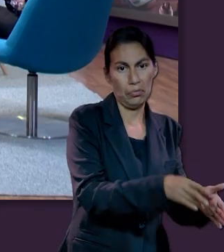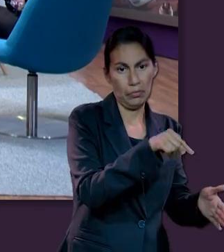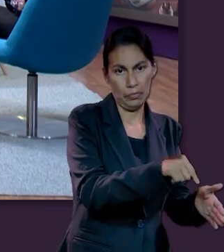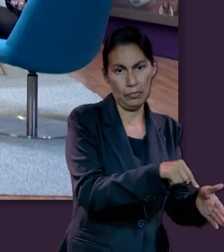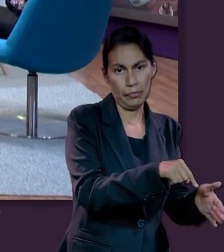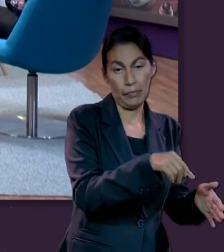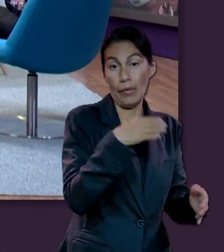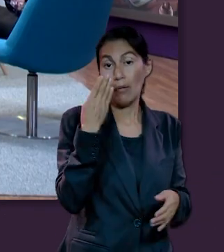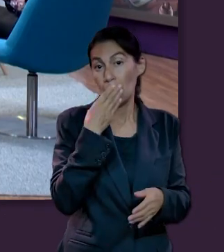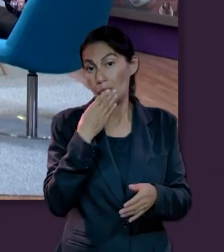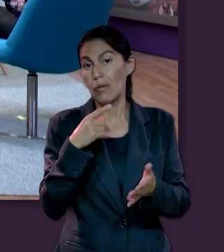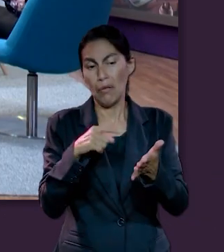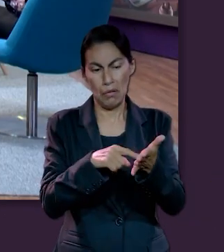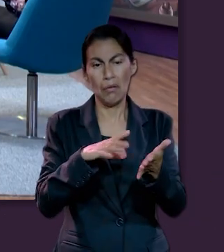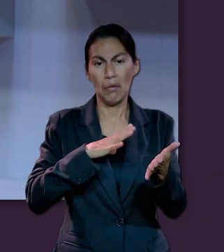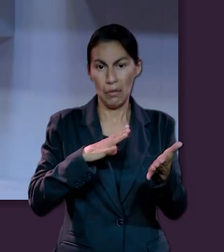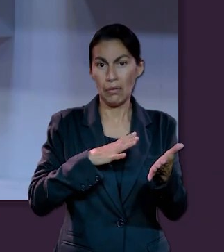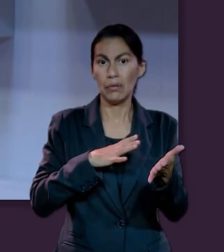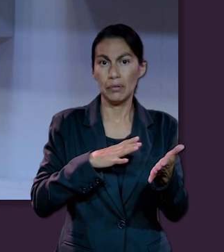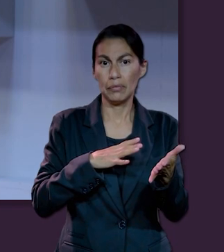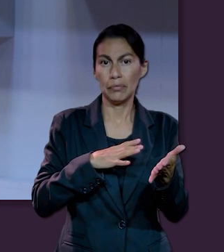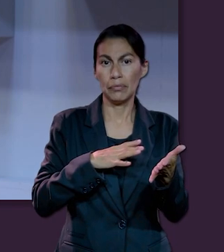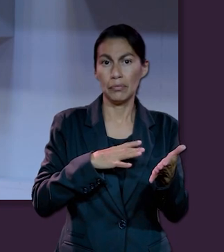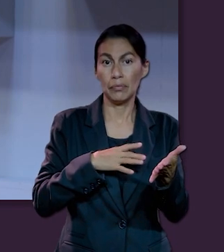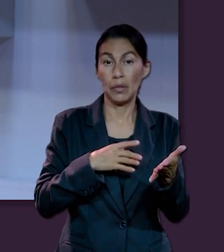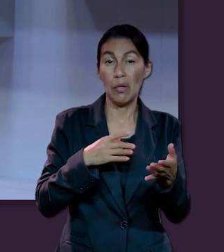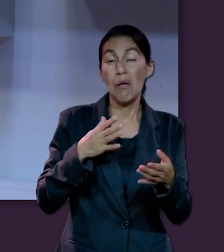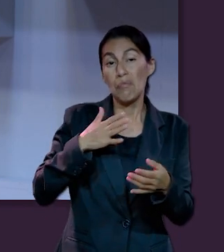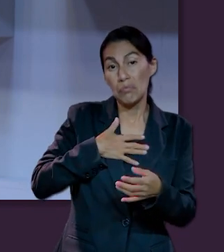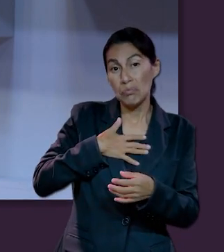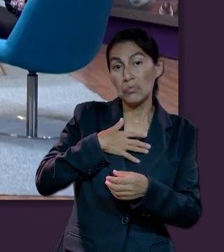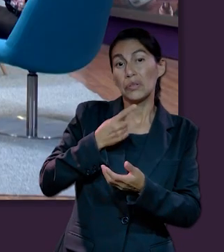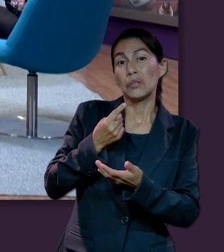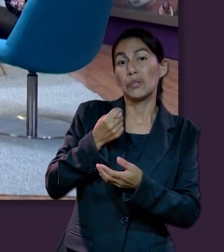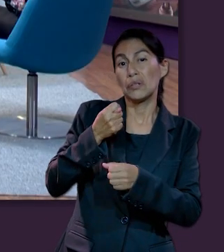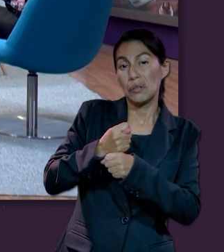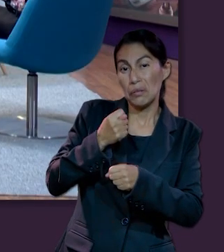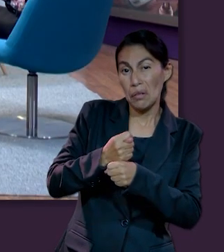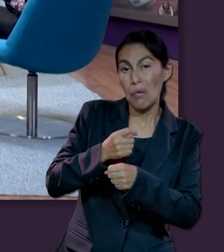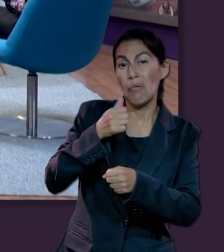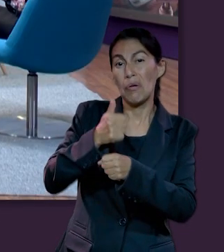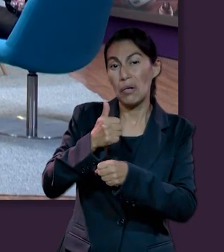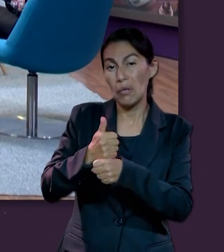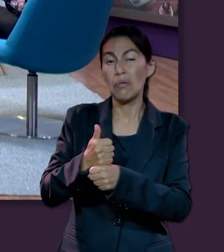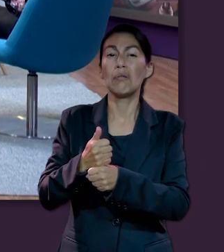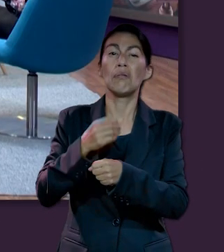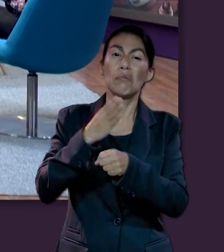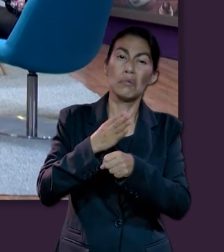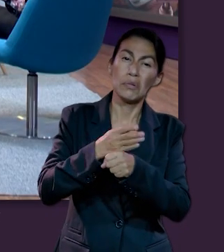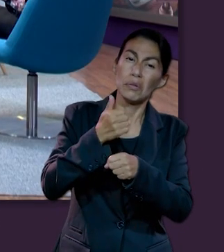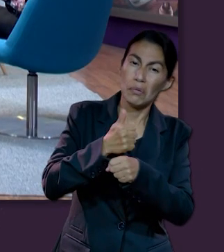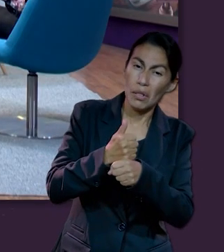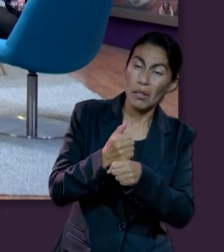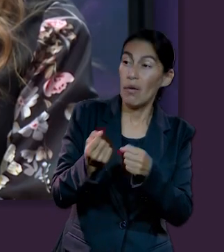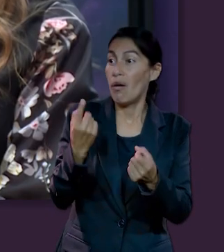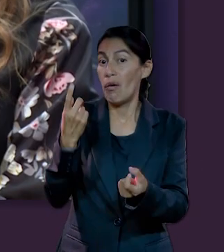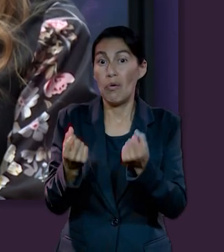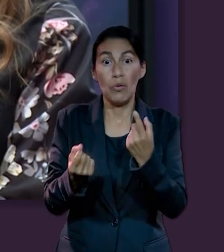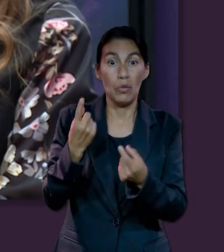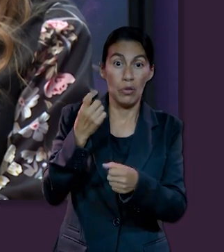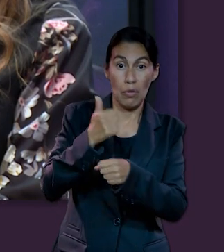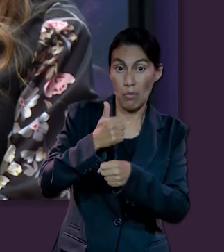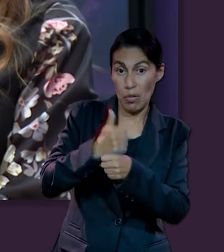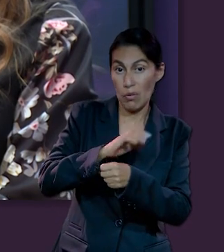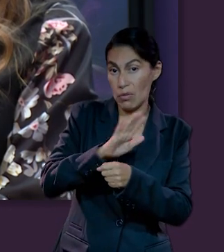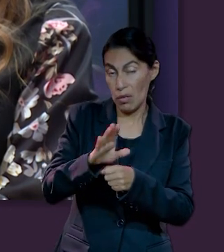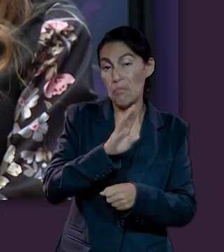Porque lo vemos en la Biblia, porque ahora mismo nuestros tatarabuelos, bisabuelos, probablemente algunos abuelos en la actualidad ya están